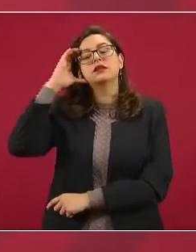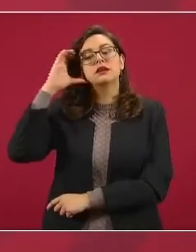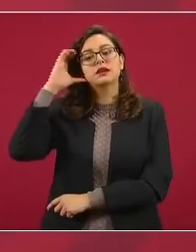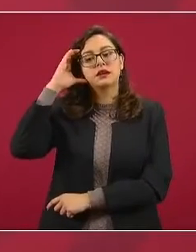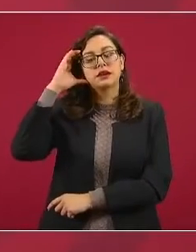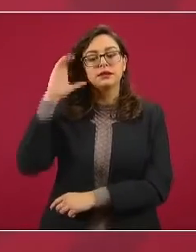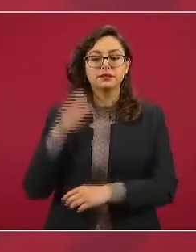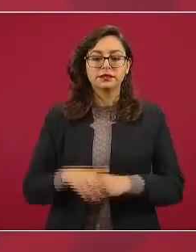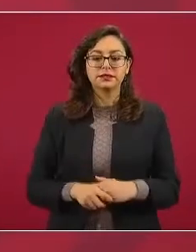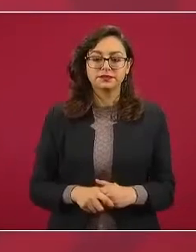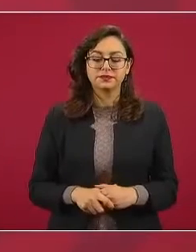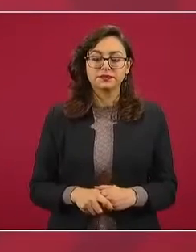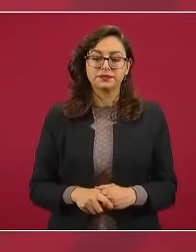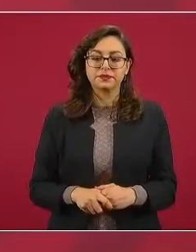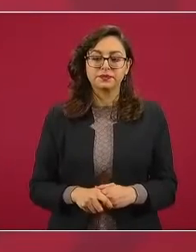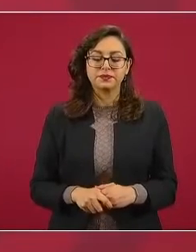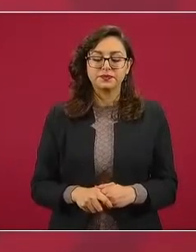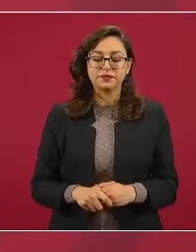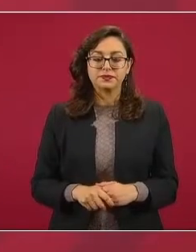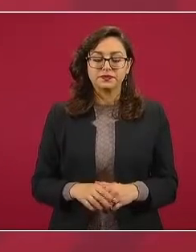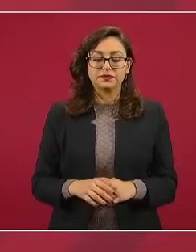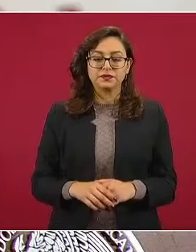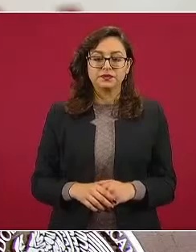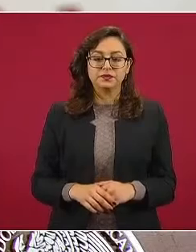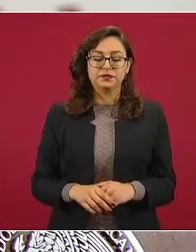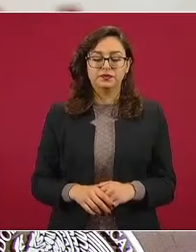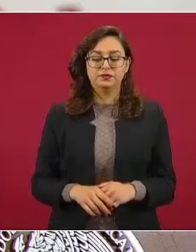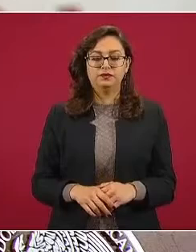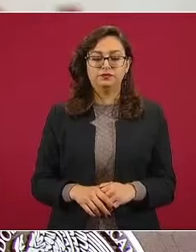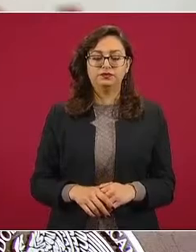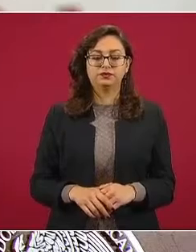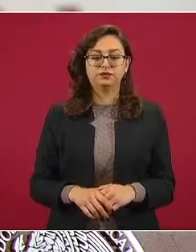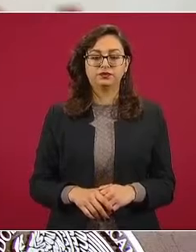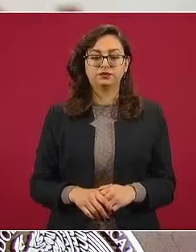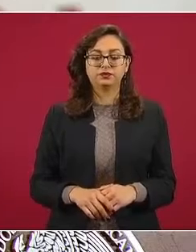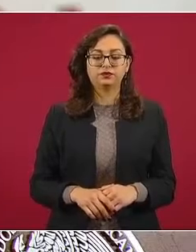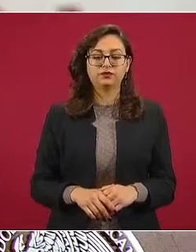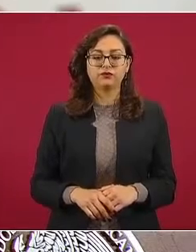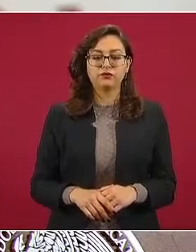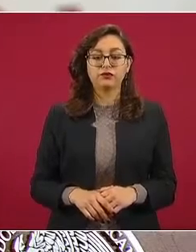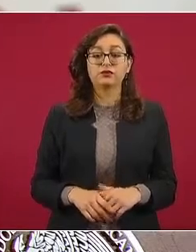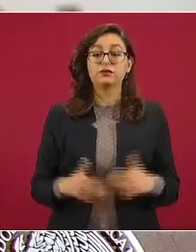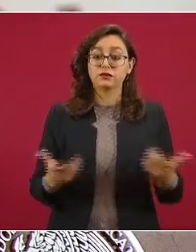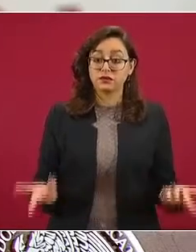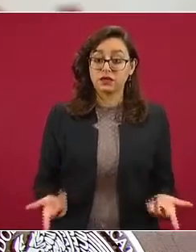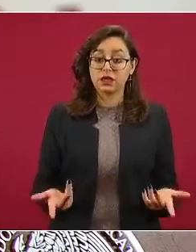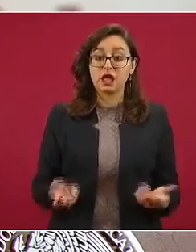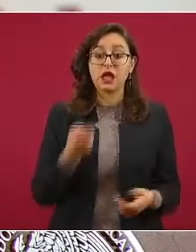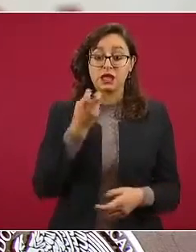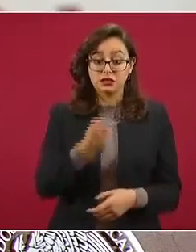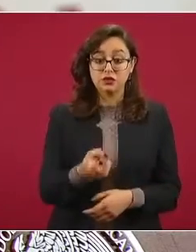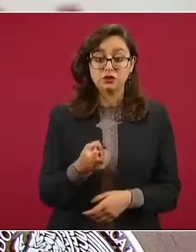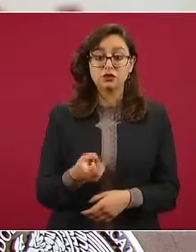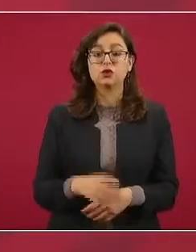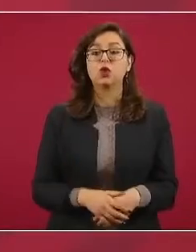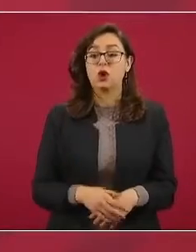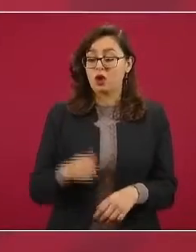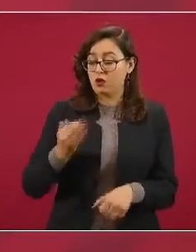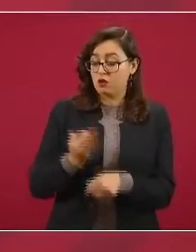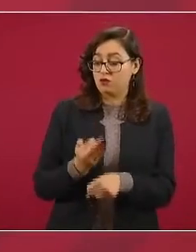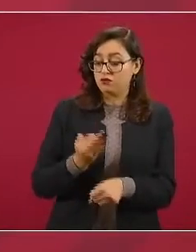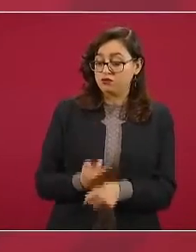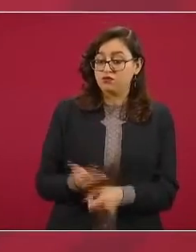Así, además de actualizar el informe técnico de la epidemia derivada del SARS-CoV-2, en voz del